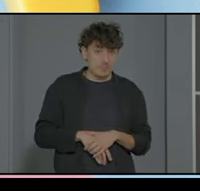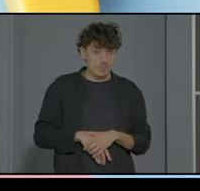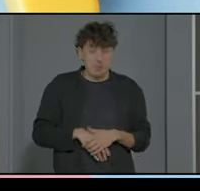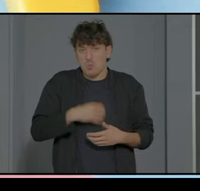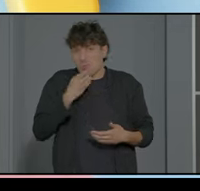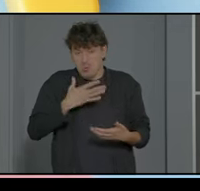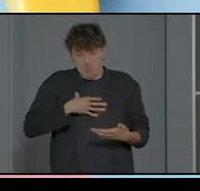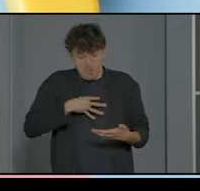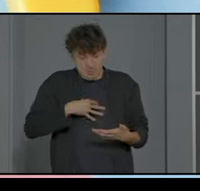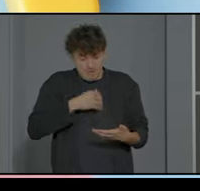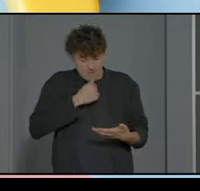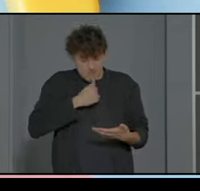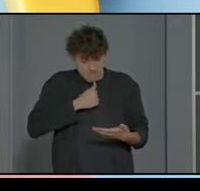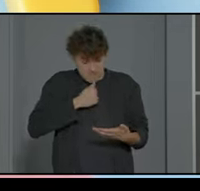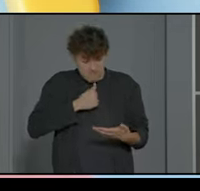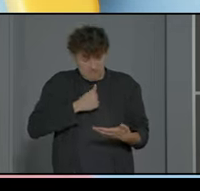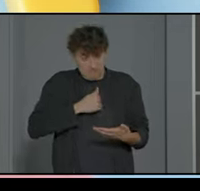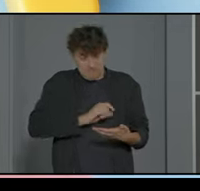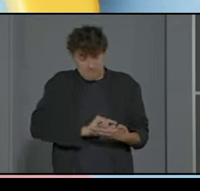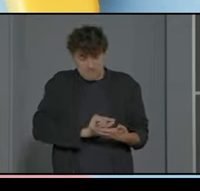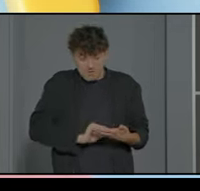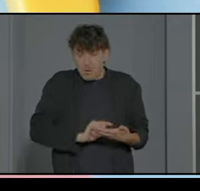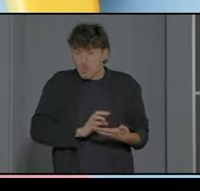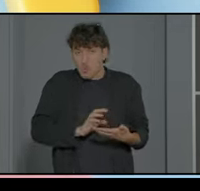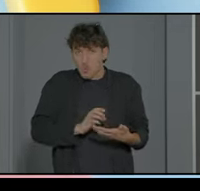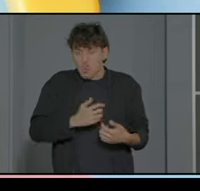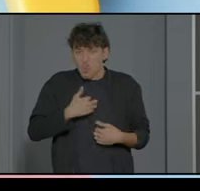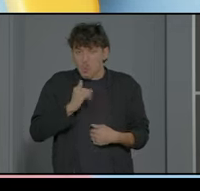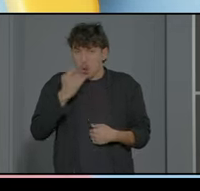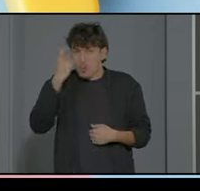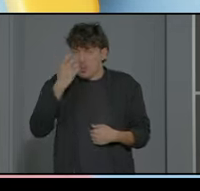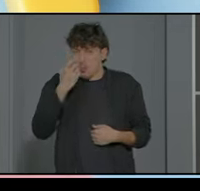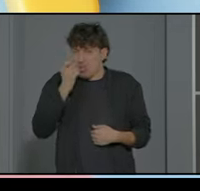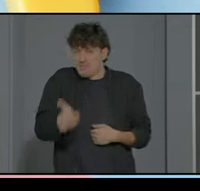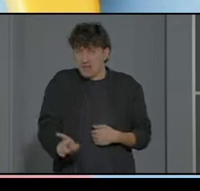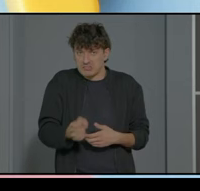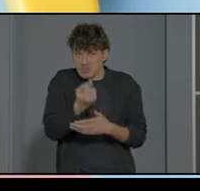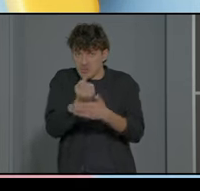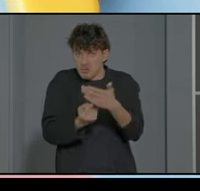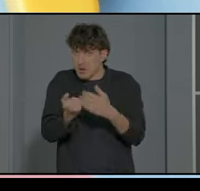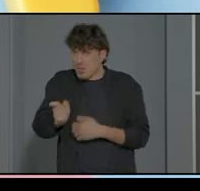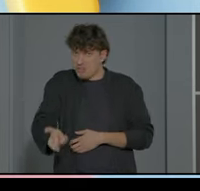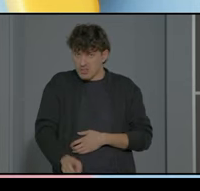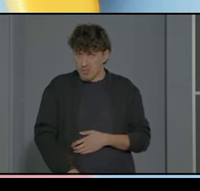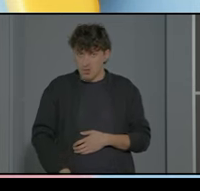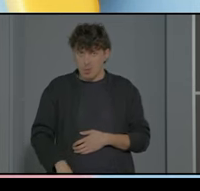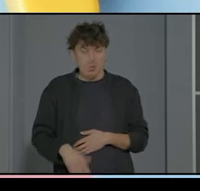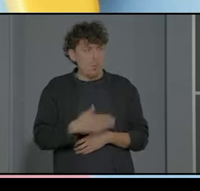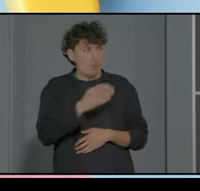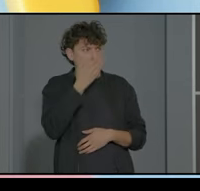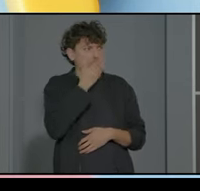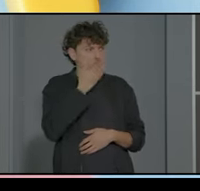muy fácil o no yo tengo muchos alumnos que no necesitan ese tipo de o vienen de otro centro donde si, si, si tiene muchos pictogramas pero